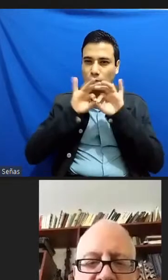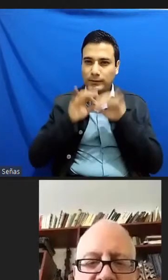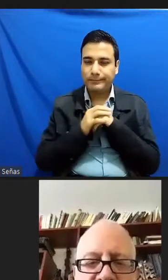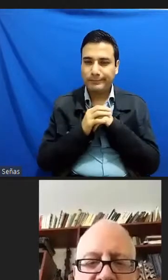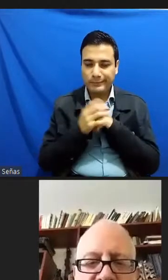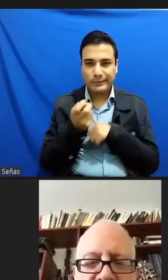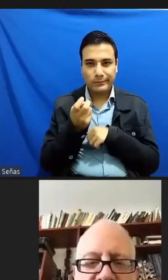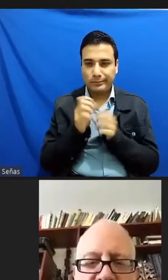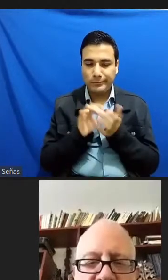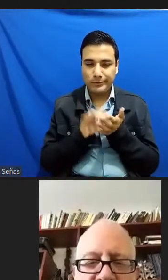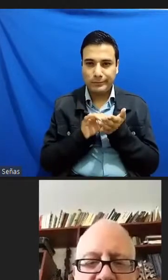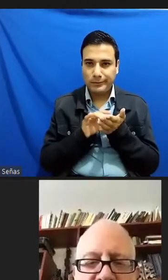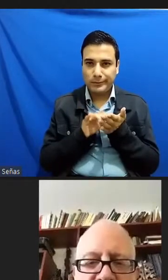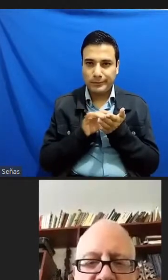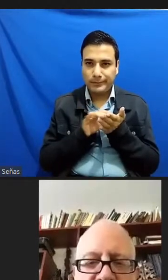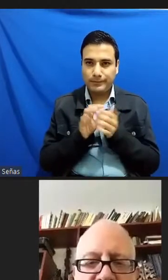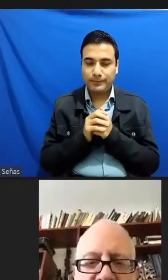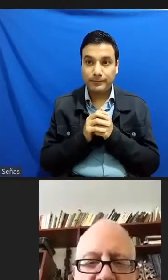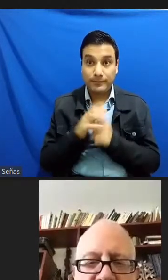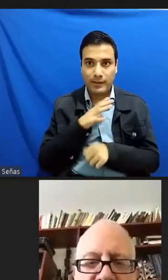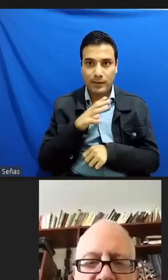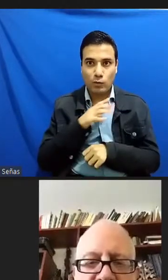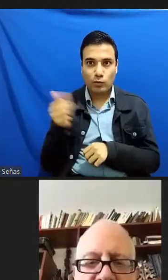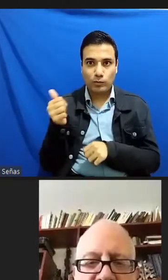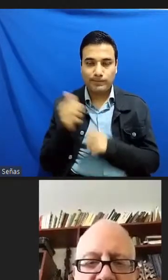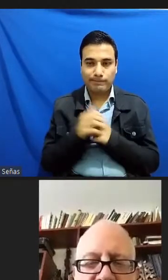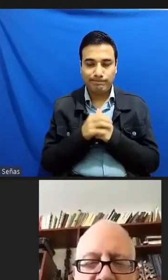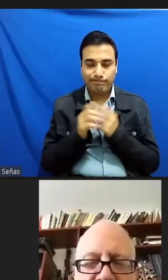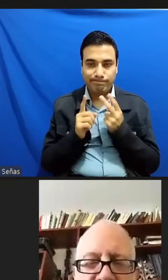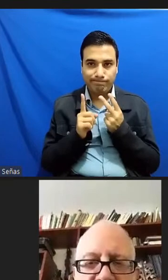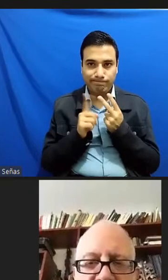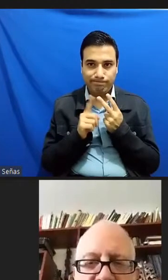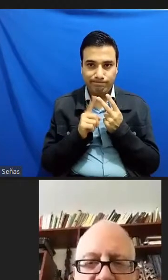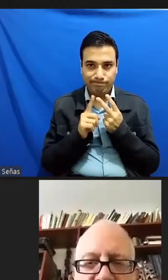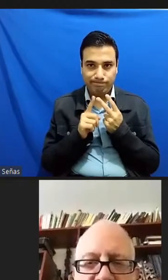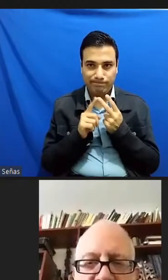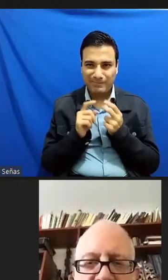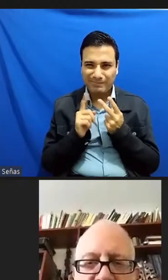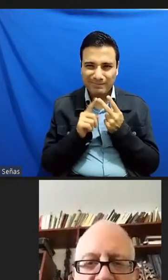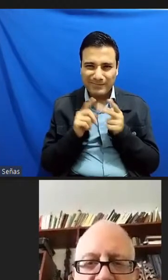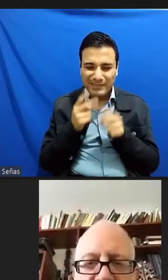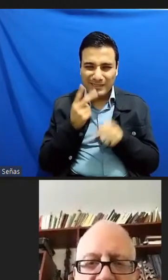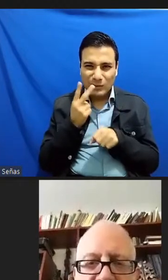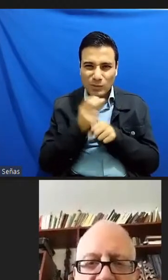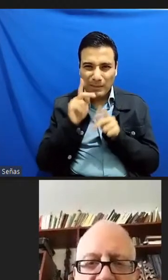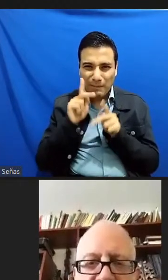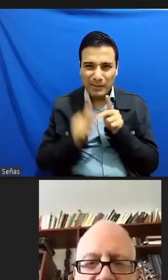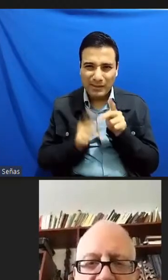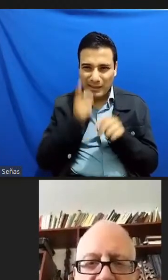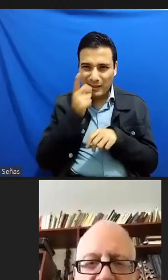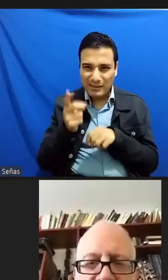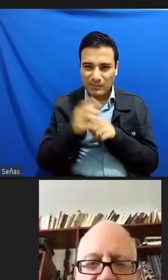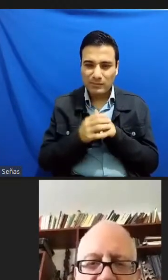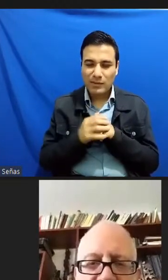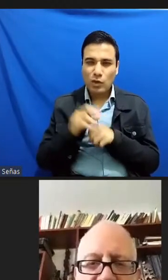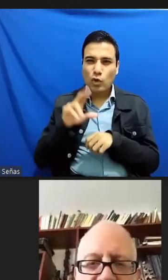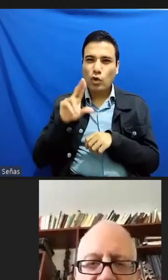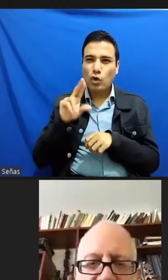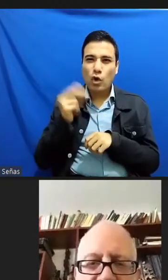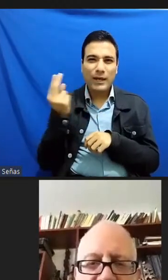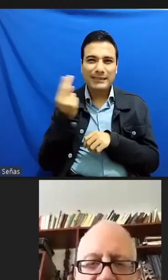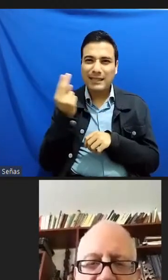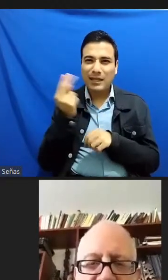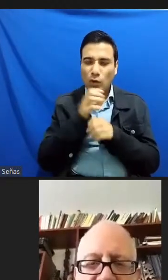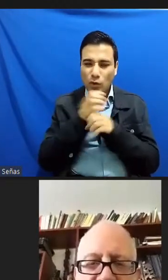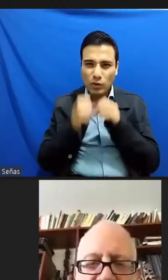ese pero hay una segunda parte de la pregunta que no entendí bien que dice que habría que no tener ningún instrumento ¿no? algo así